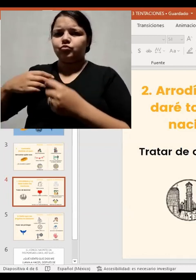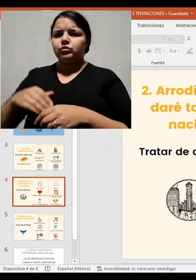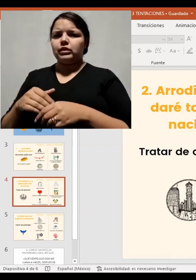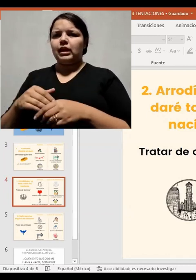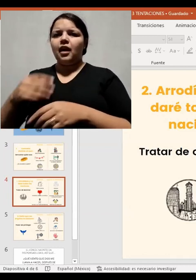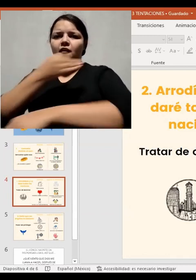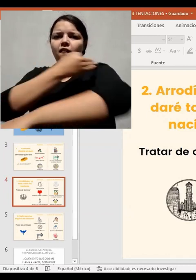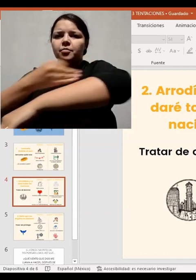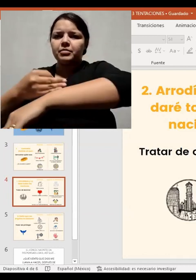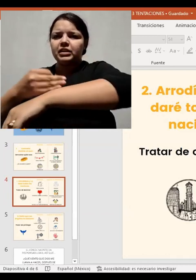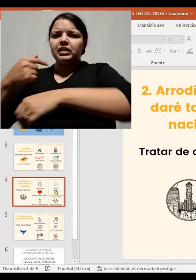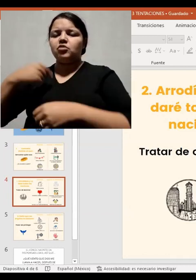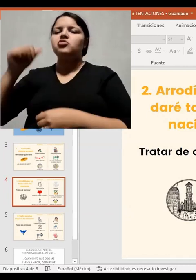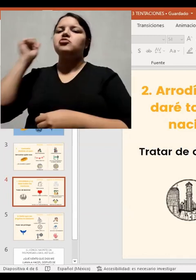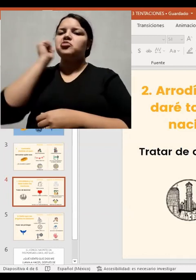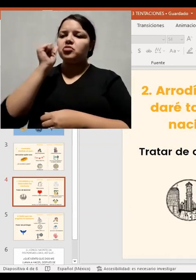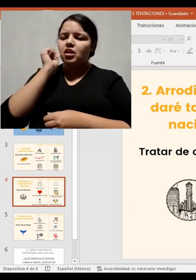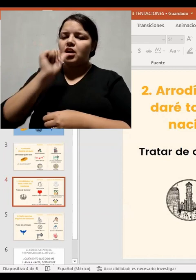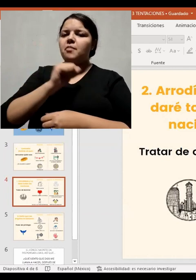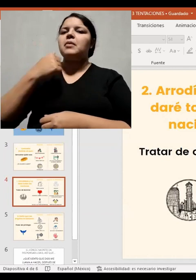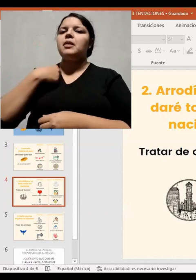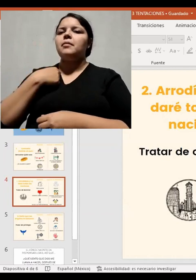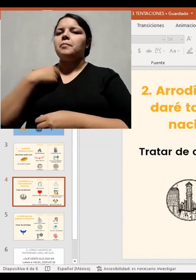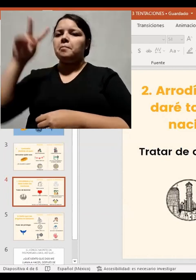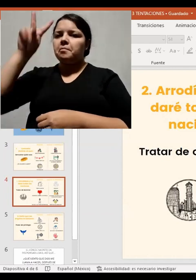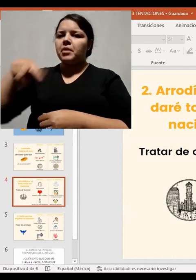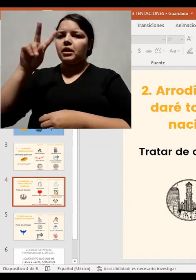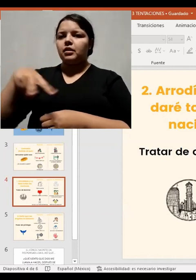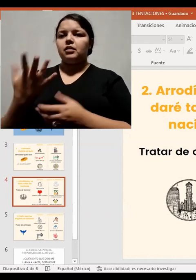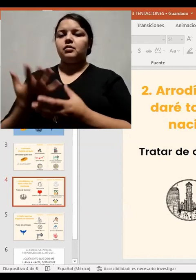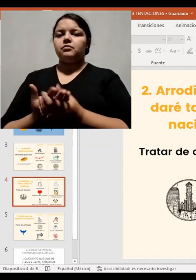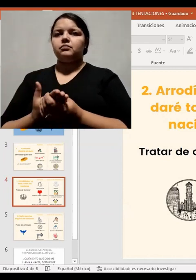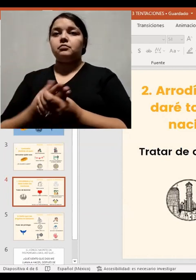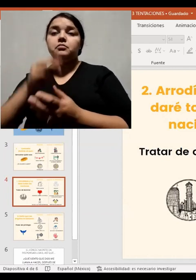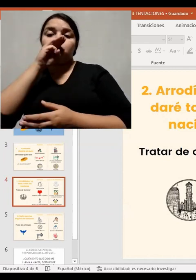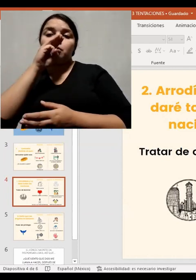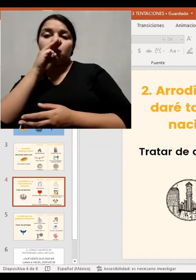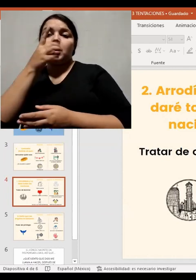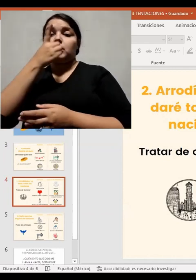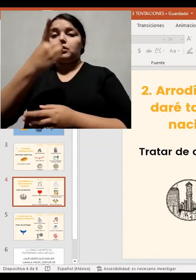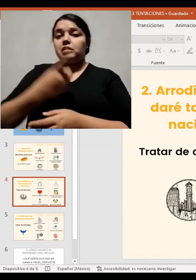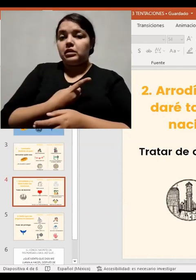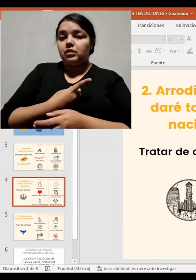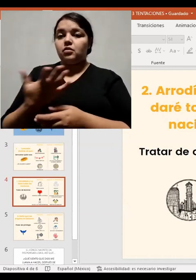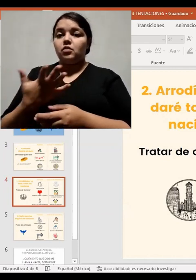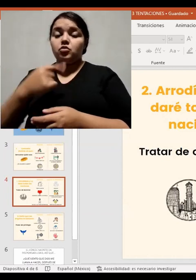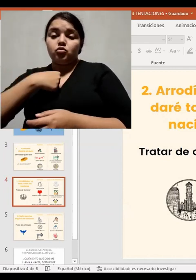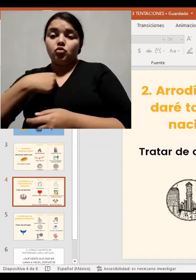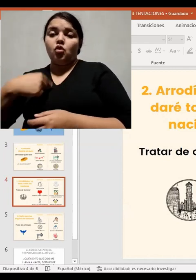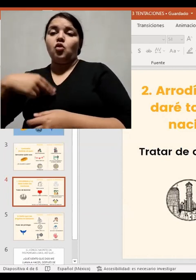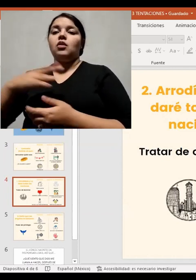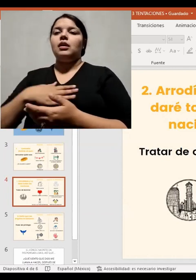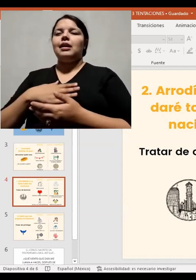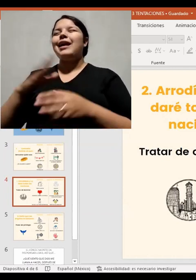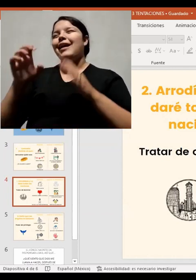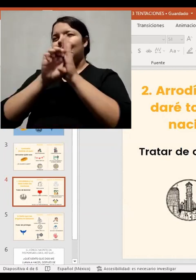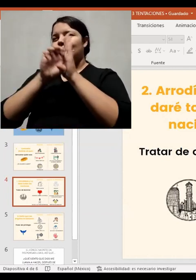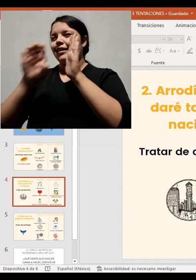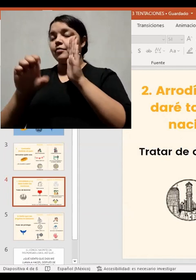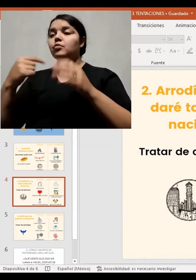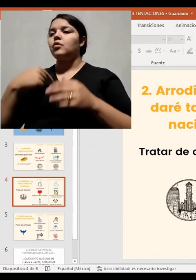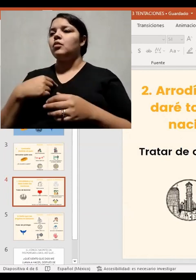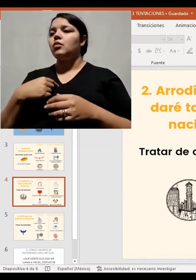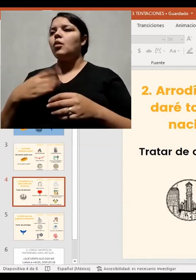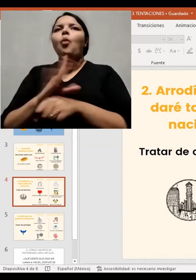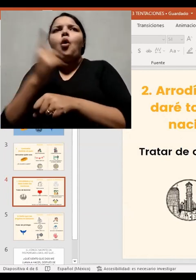tener la razón. ¿Por qué mi mamá me lo dijo? ¿Por qué así se ha hecho? ¿Por qué lo digo yo? Se hacen las cosas porque